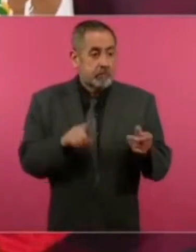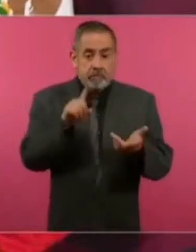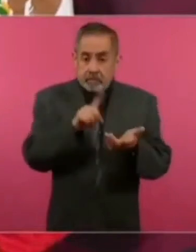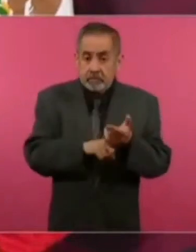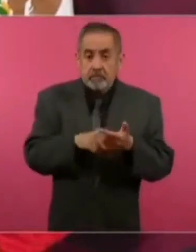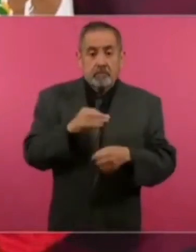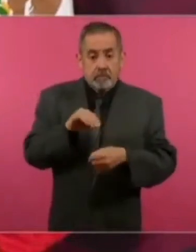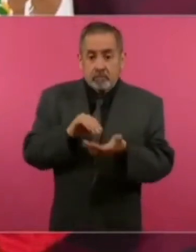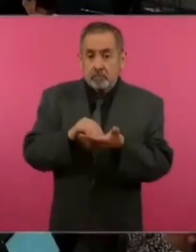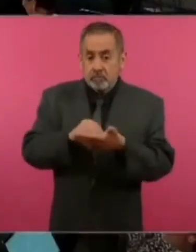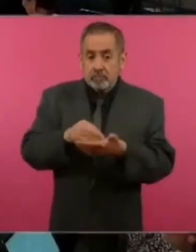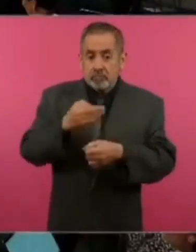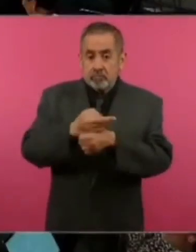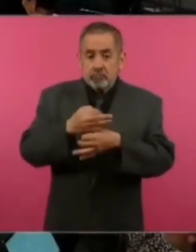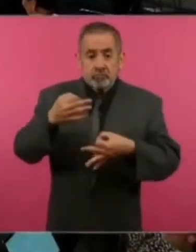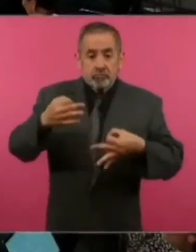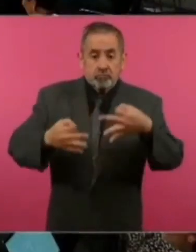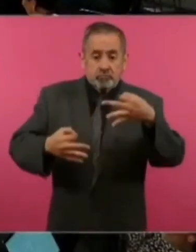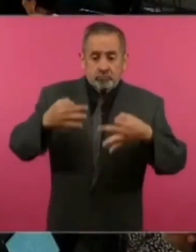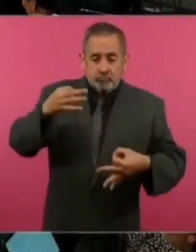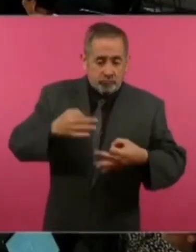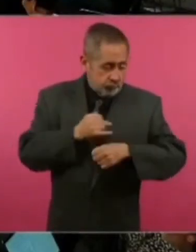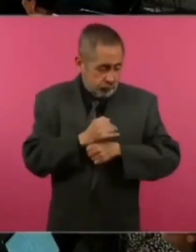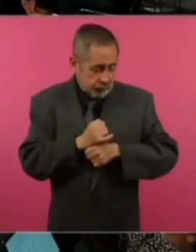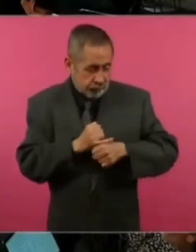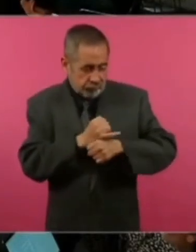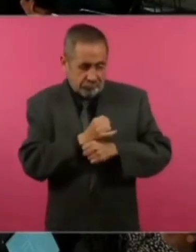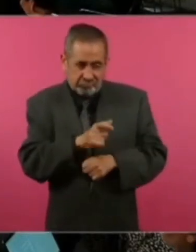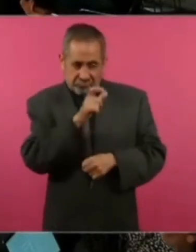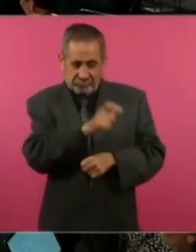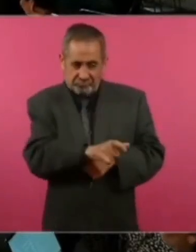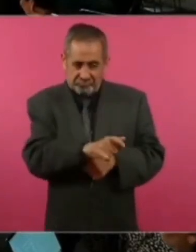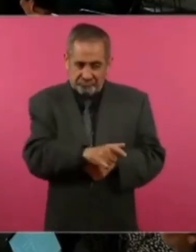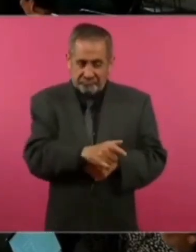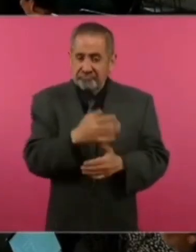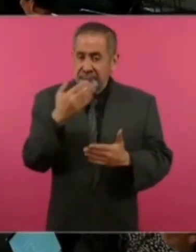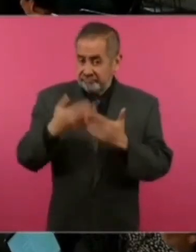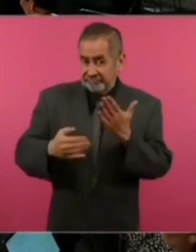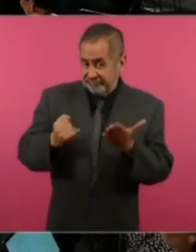judiciales abiertos pendientes